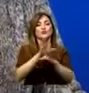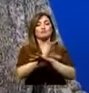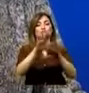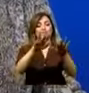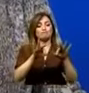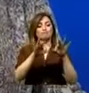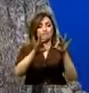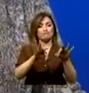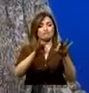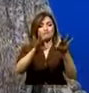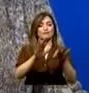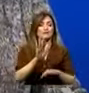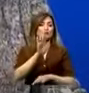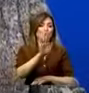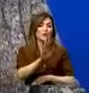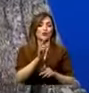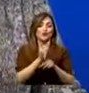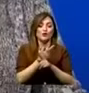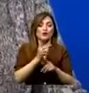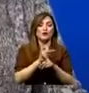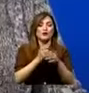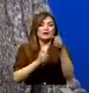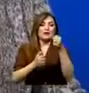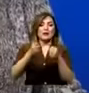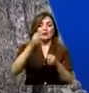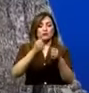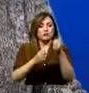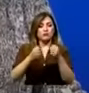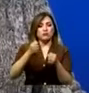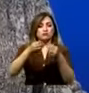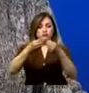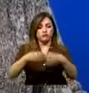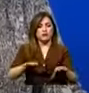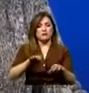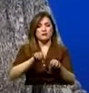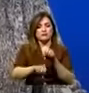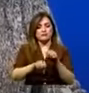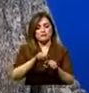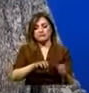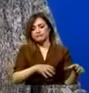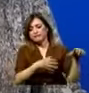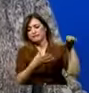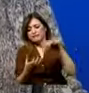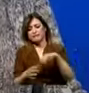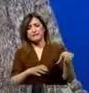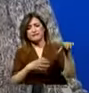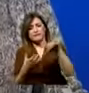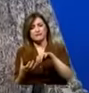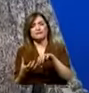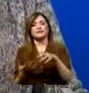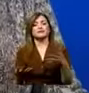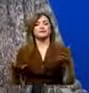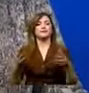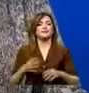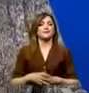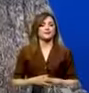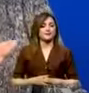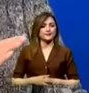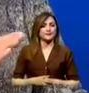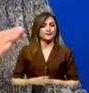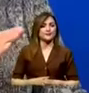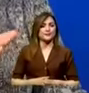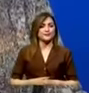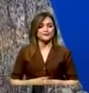cuya producción de leche fue perdida, abierta y botada en media calle. Eso